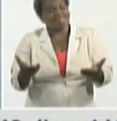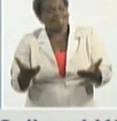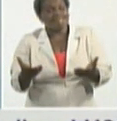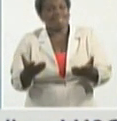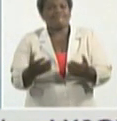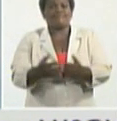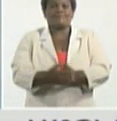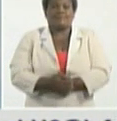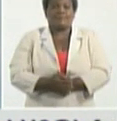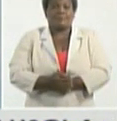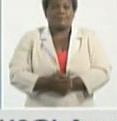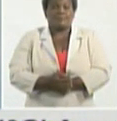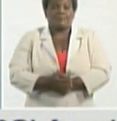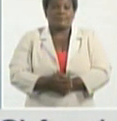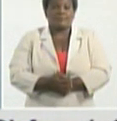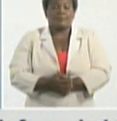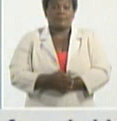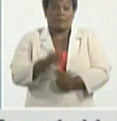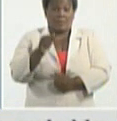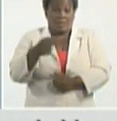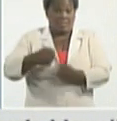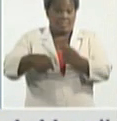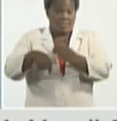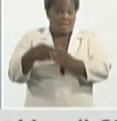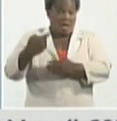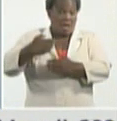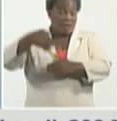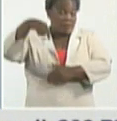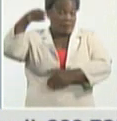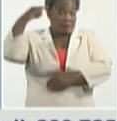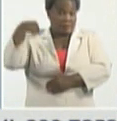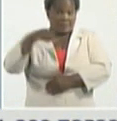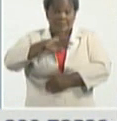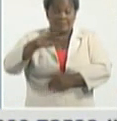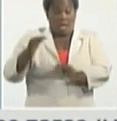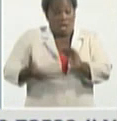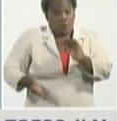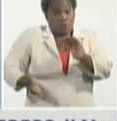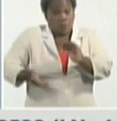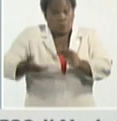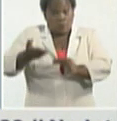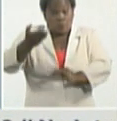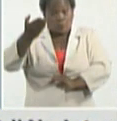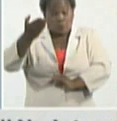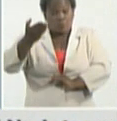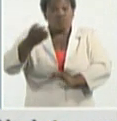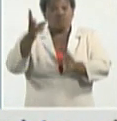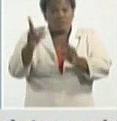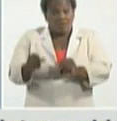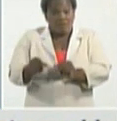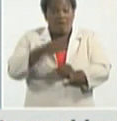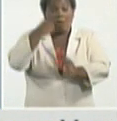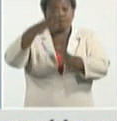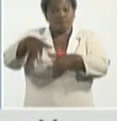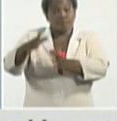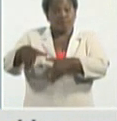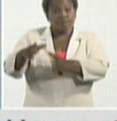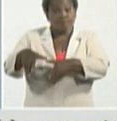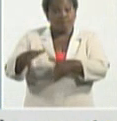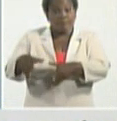este comportamiento del día de ayer, pues ya se incrementa la cifra de fallecidos a 1